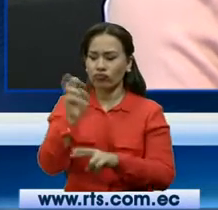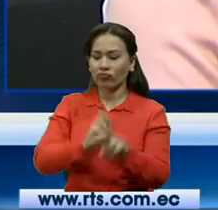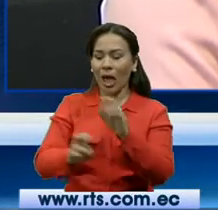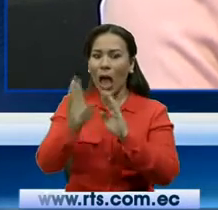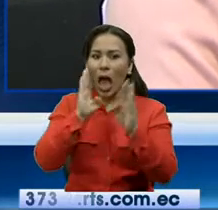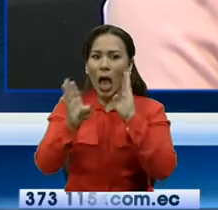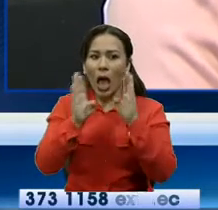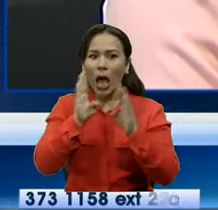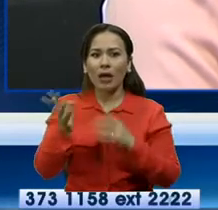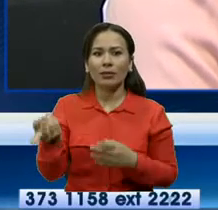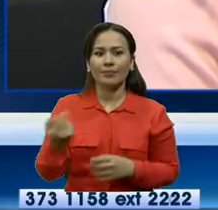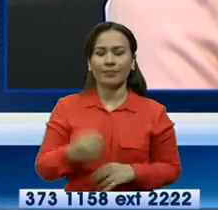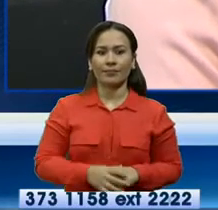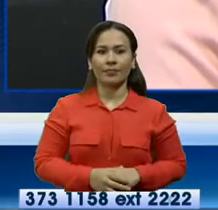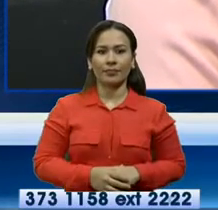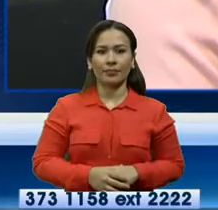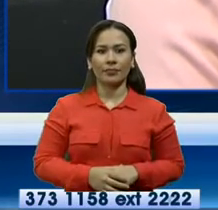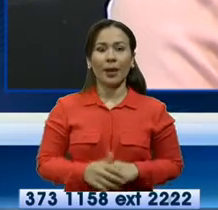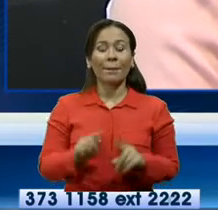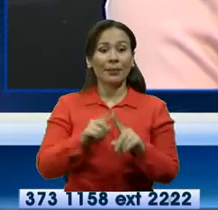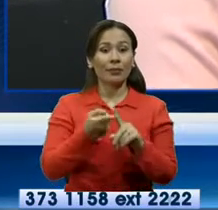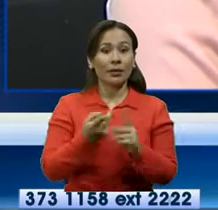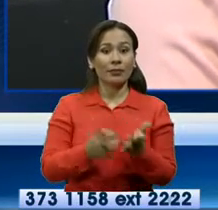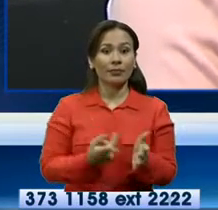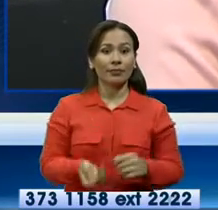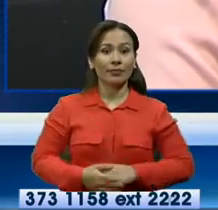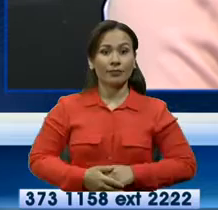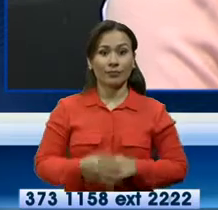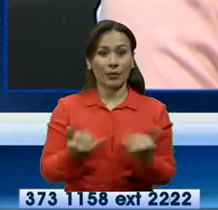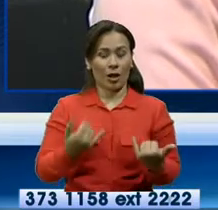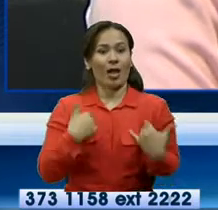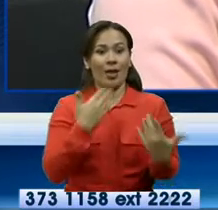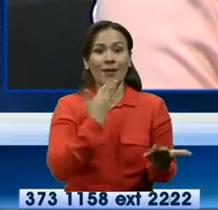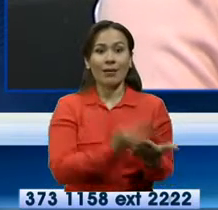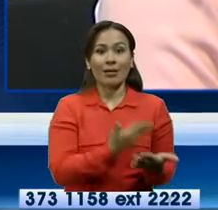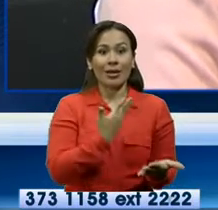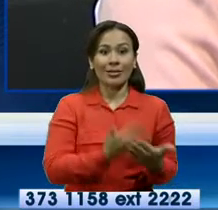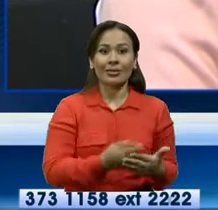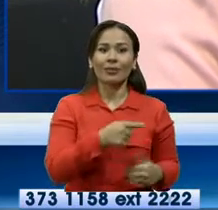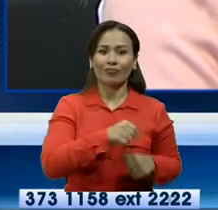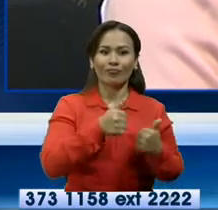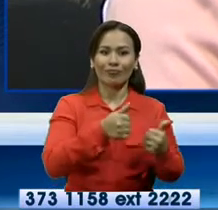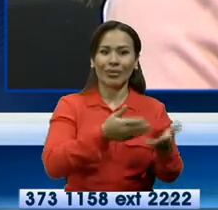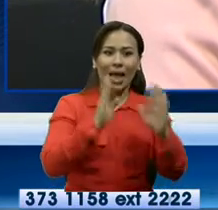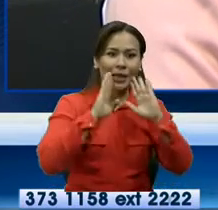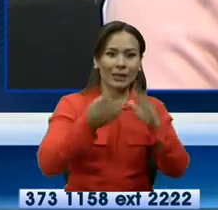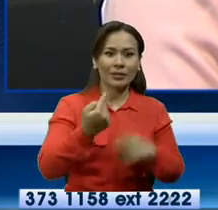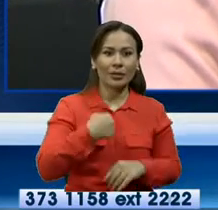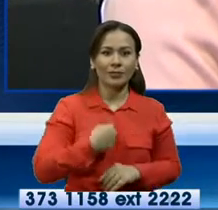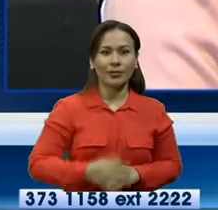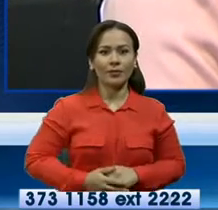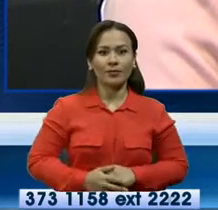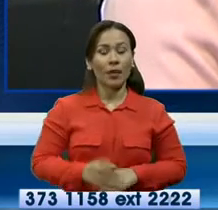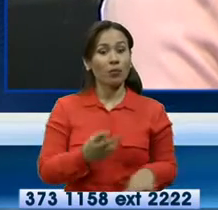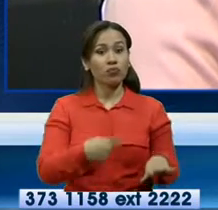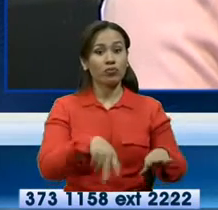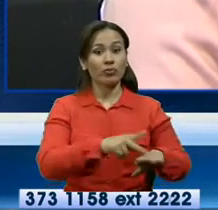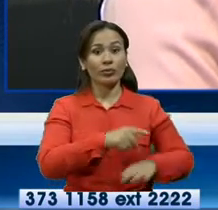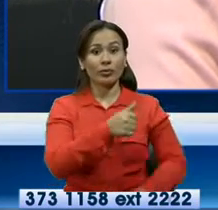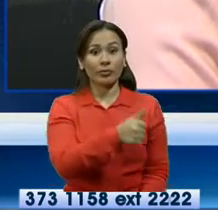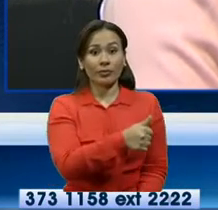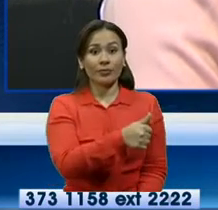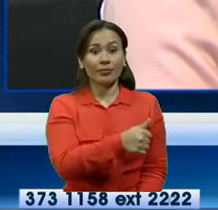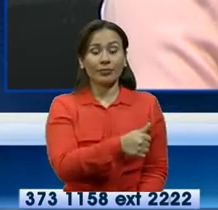atiende de matriculación por primera vez, a quienes acabo de agradecer por la gran atención que brindan y por ser tan profesionales